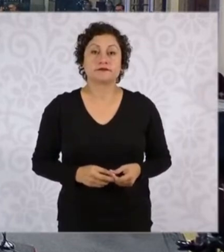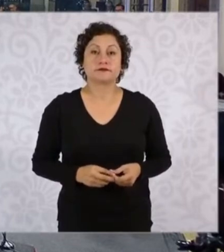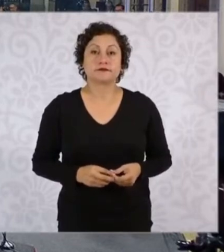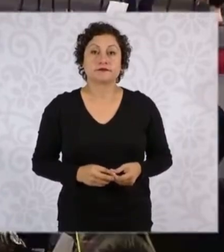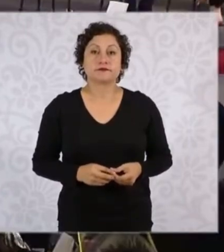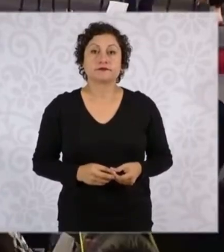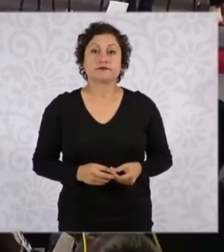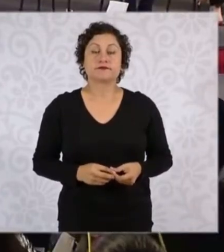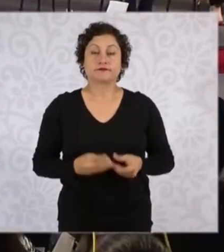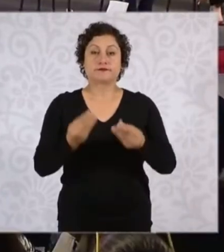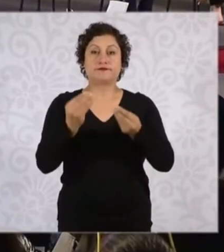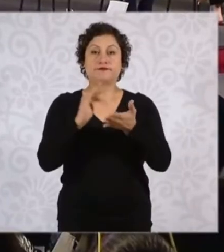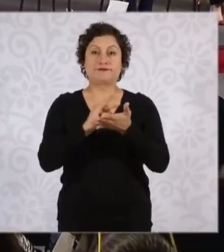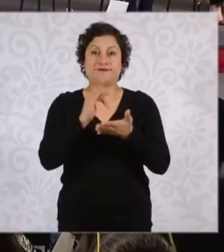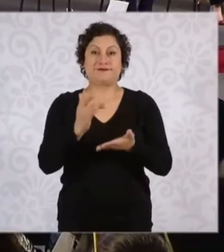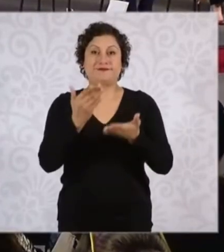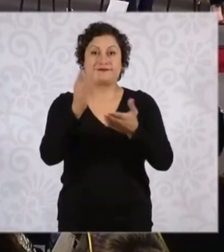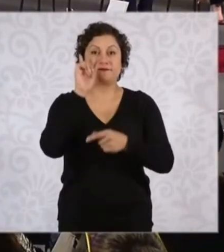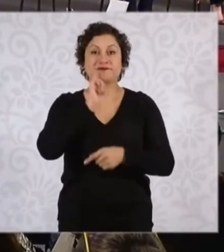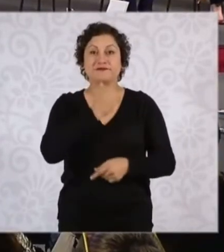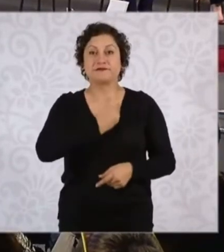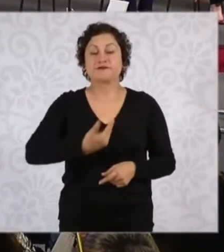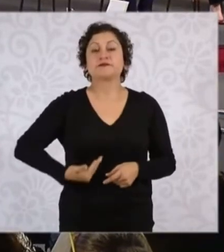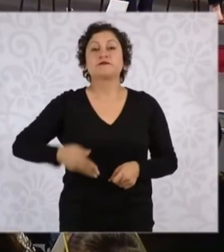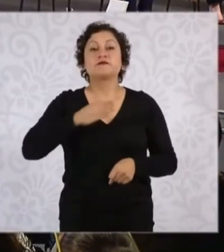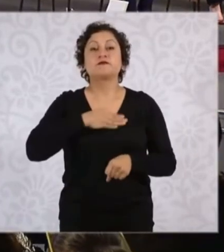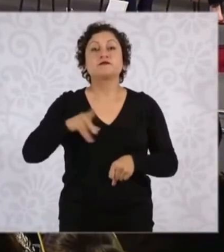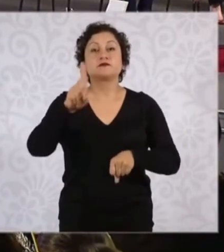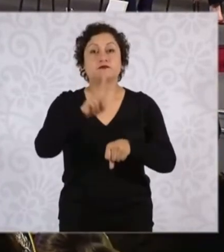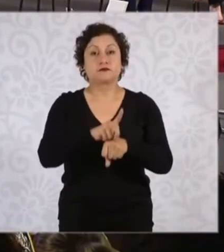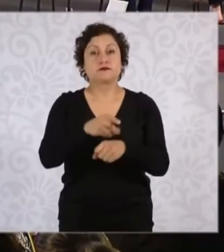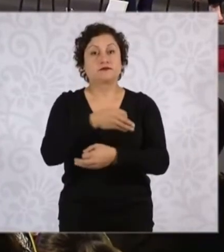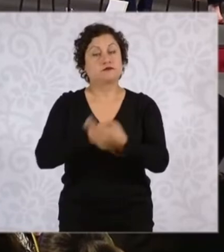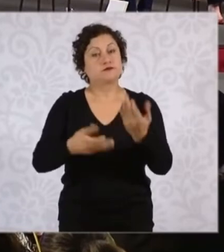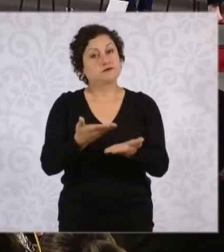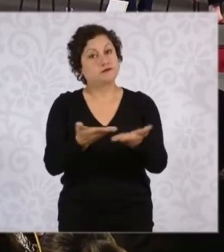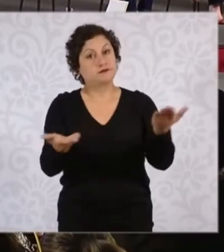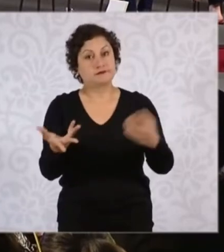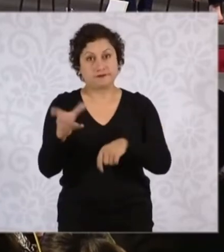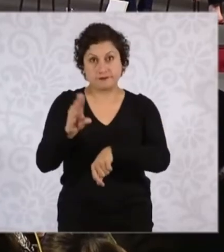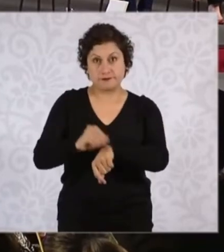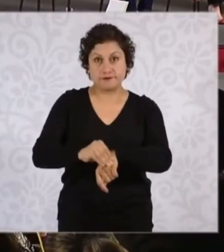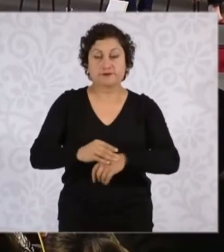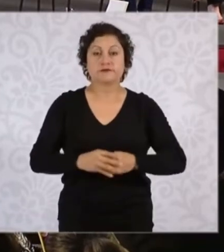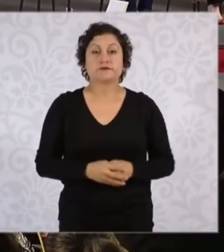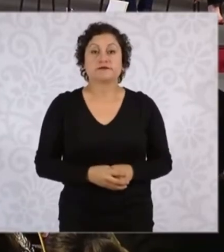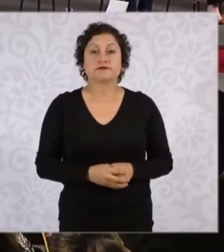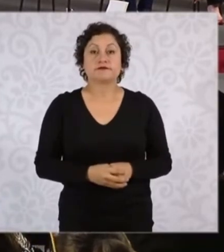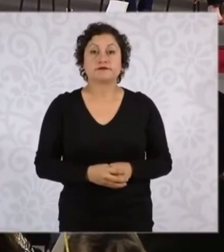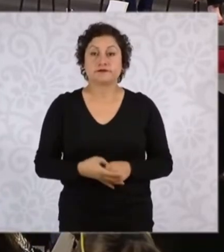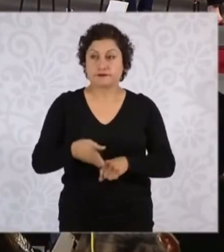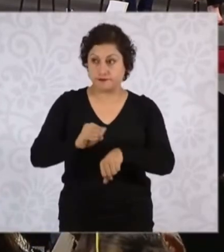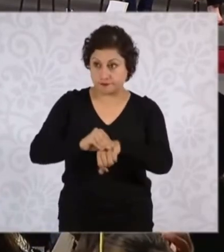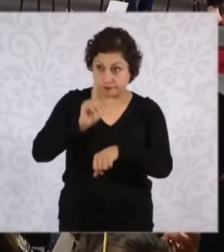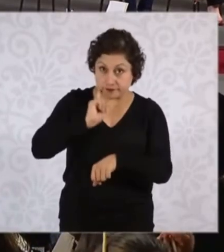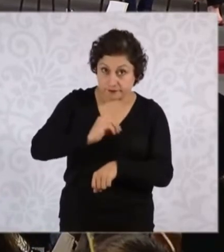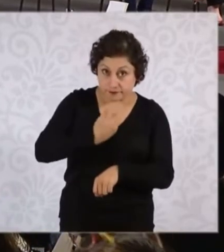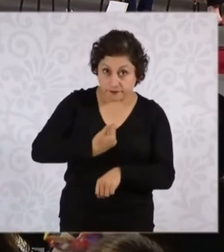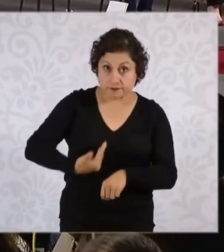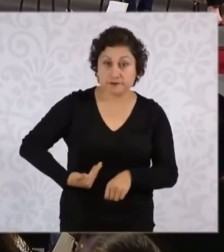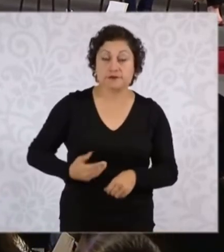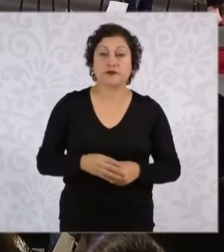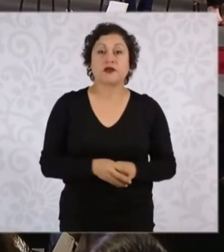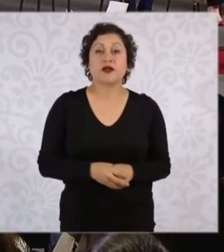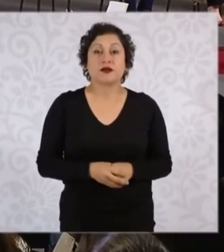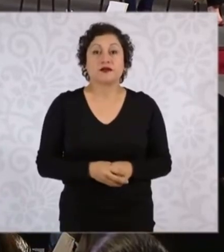Muchas gracias, presidenta. Buenos días a todas y a todos, con su permiso, presidenta. Bueno,